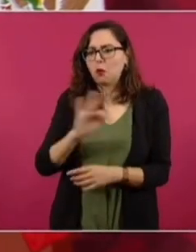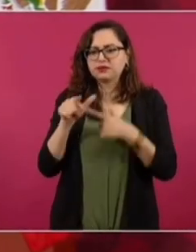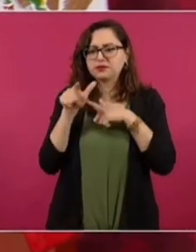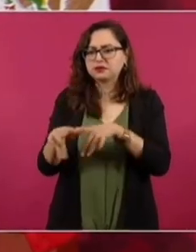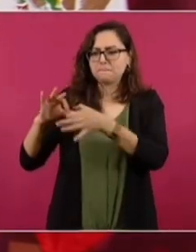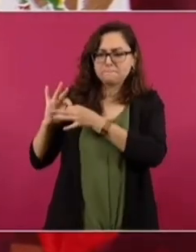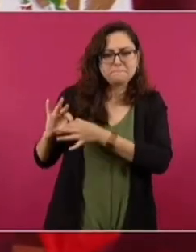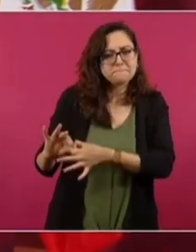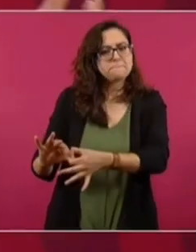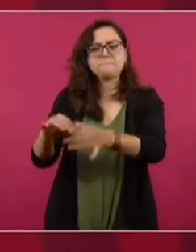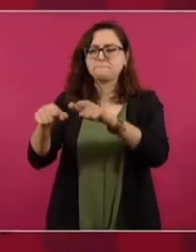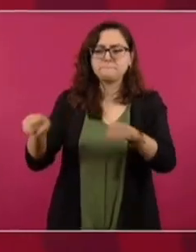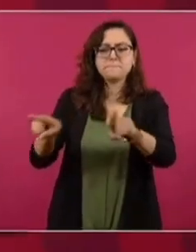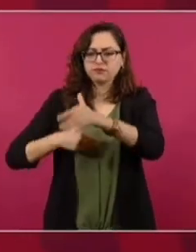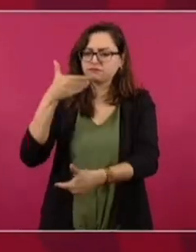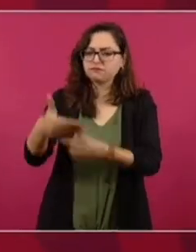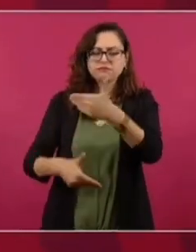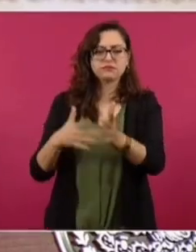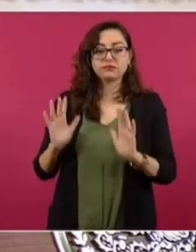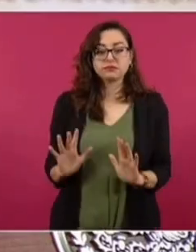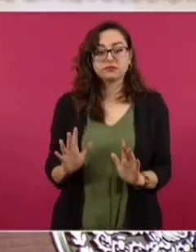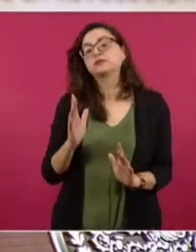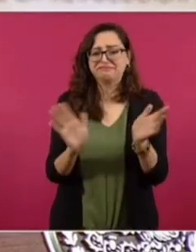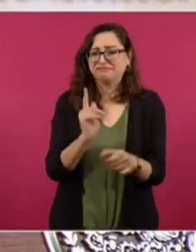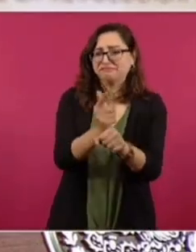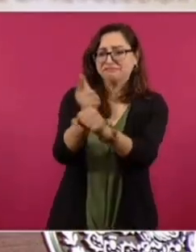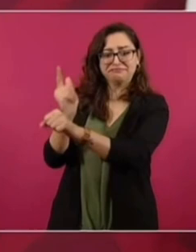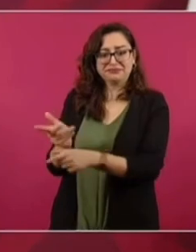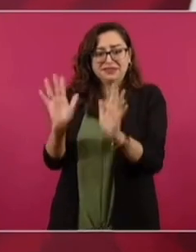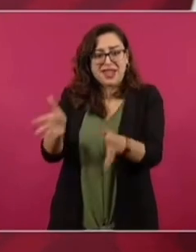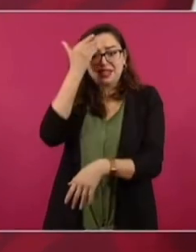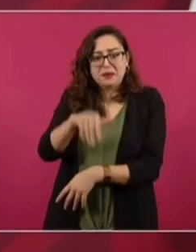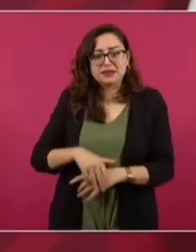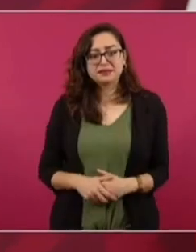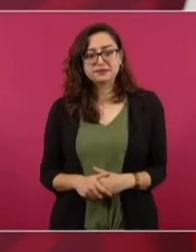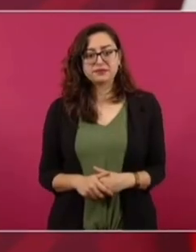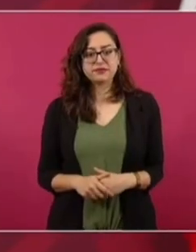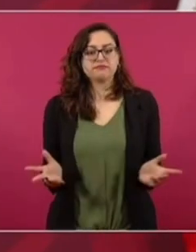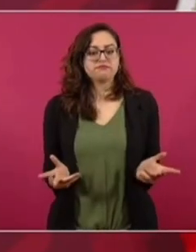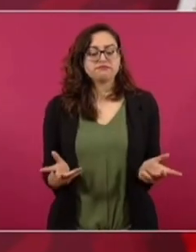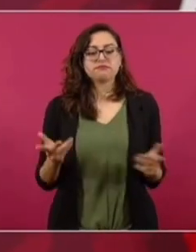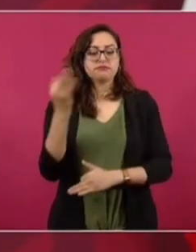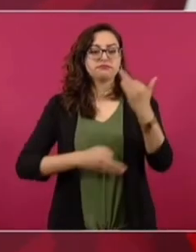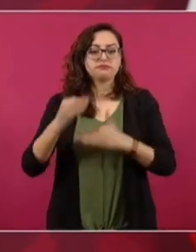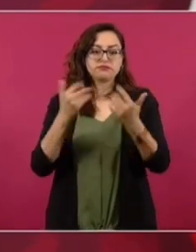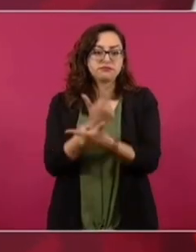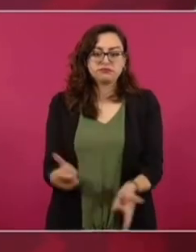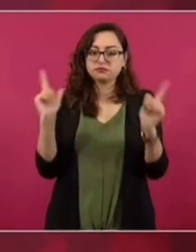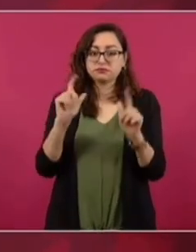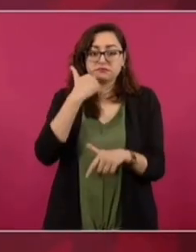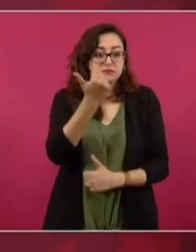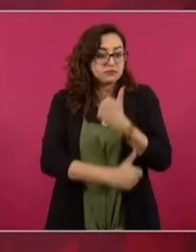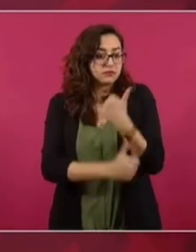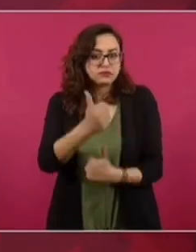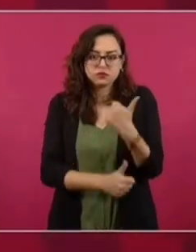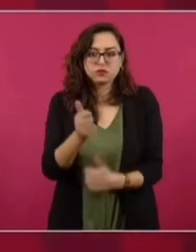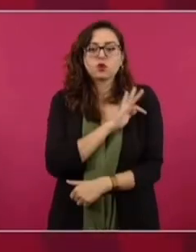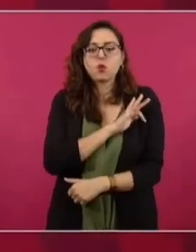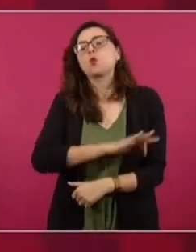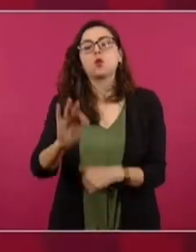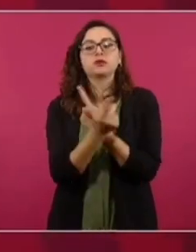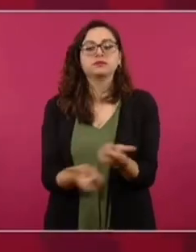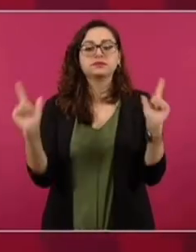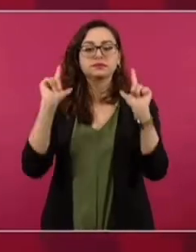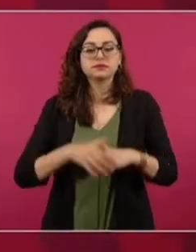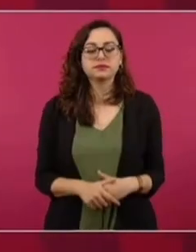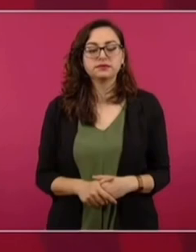cambio. Ya se sabe. Quienes son ya no hay tapados. Y además hay libertad para que todo el que quiera participar lo pueda